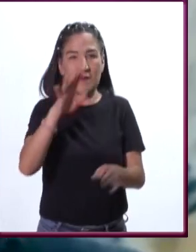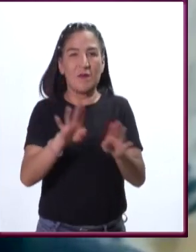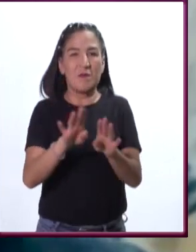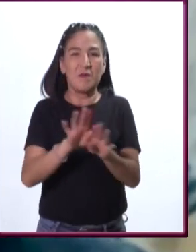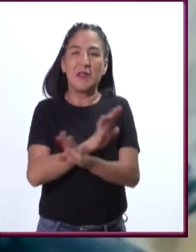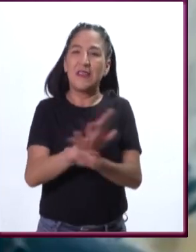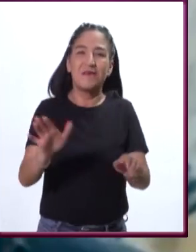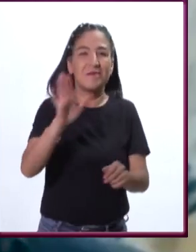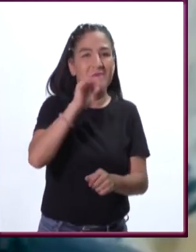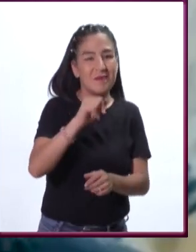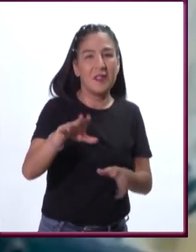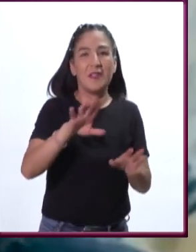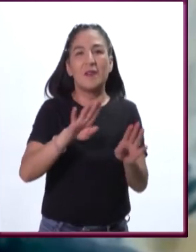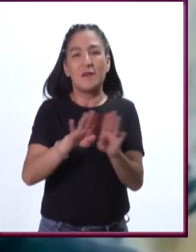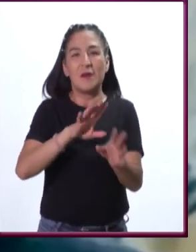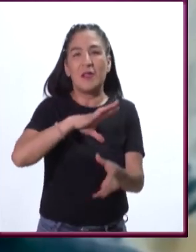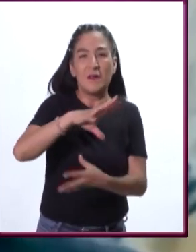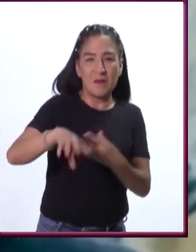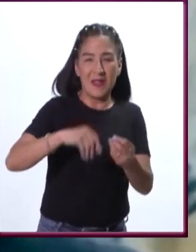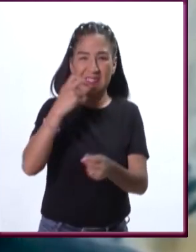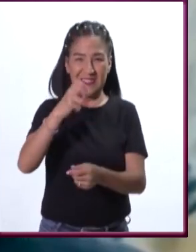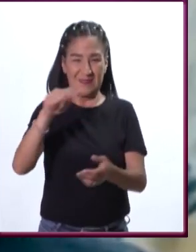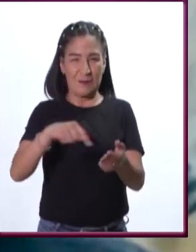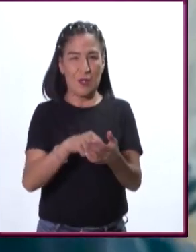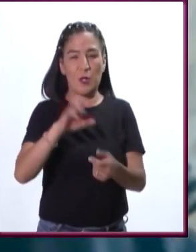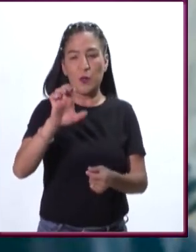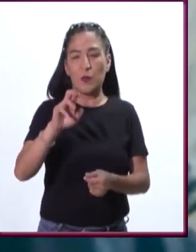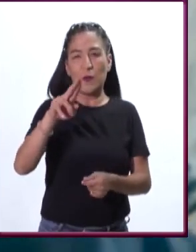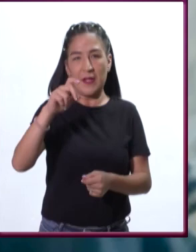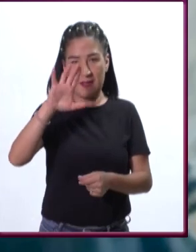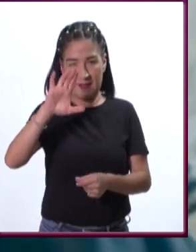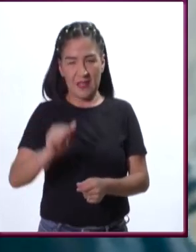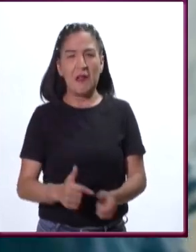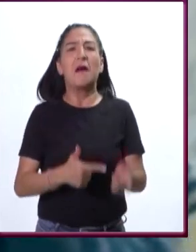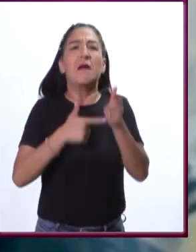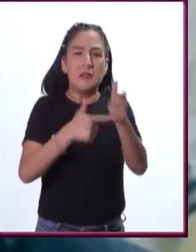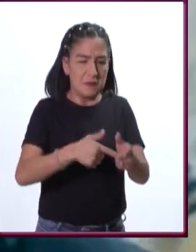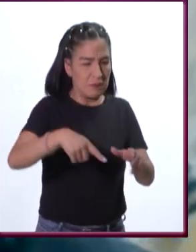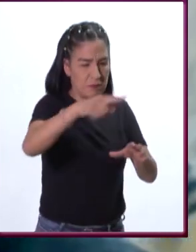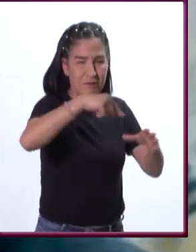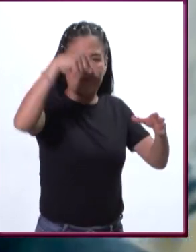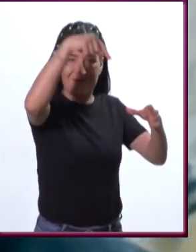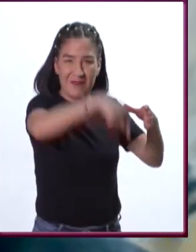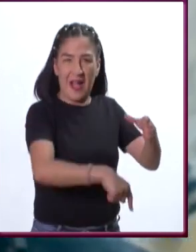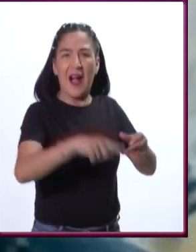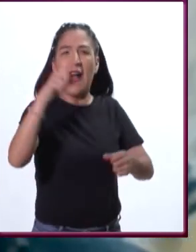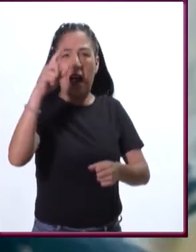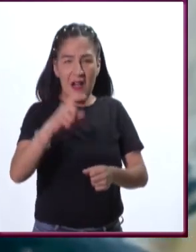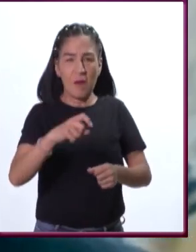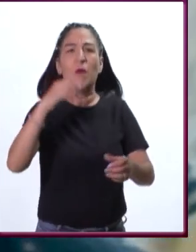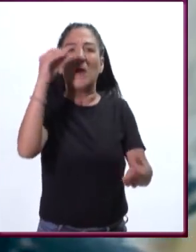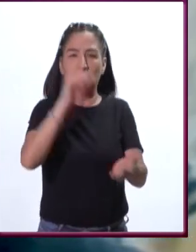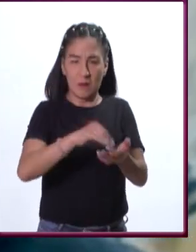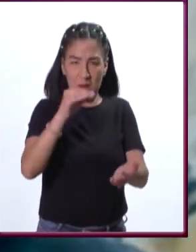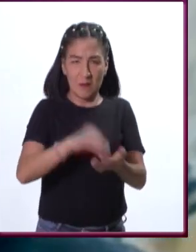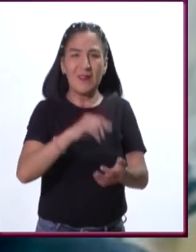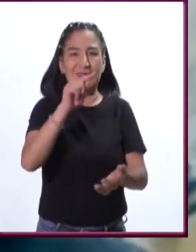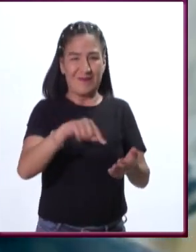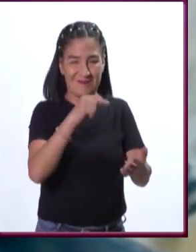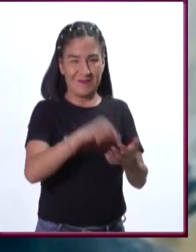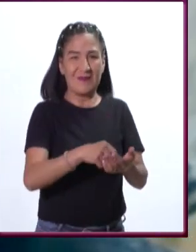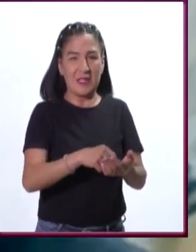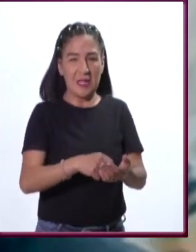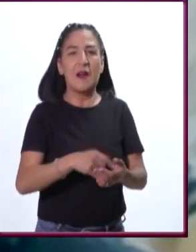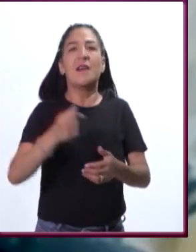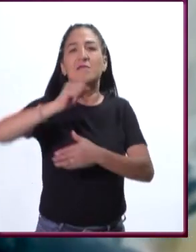época con el agua local de la cuenca. Se sigue usando los pozos de esta entidad federativa